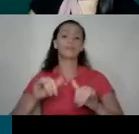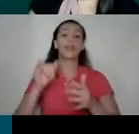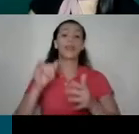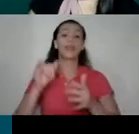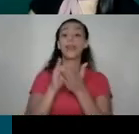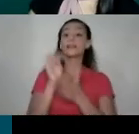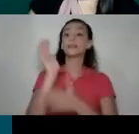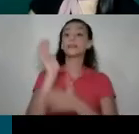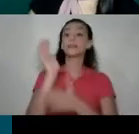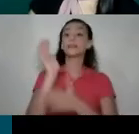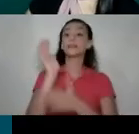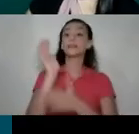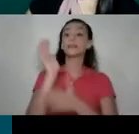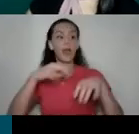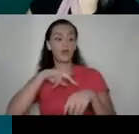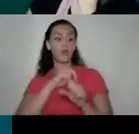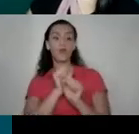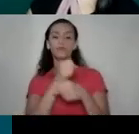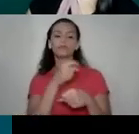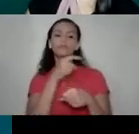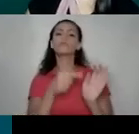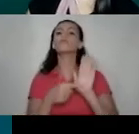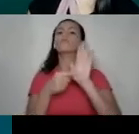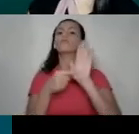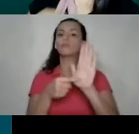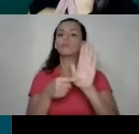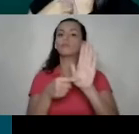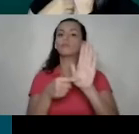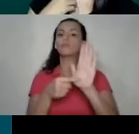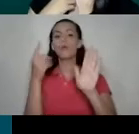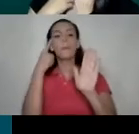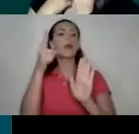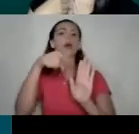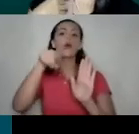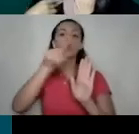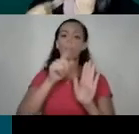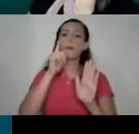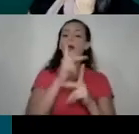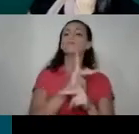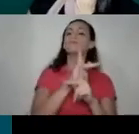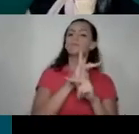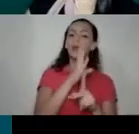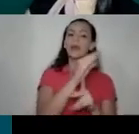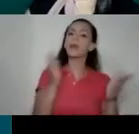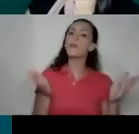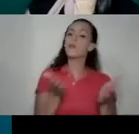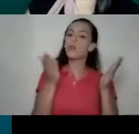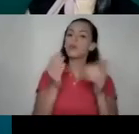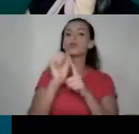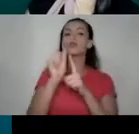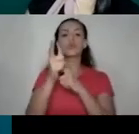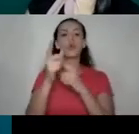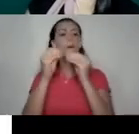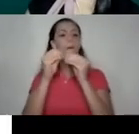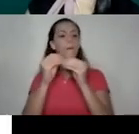representan un recurso que ponemos a su disposición para la prevención y la promoción de una sociedad más justa y equitativa.